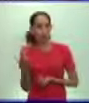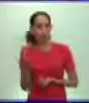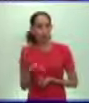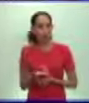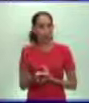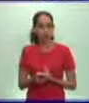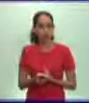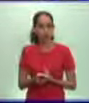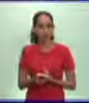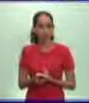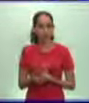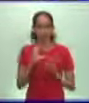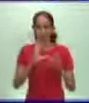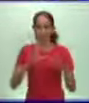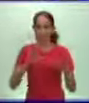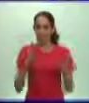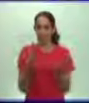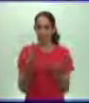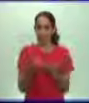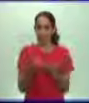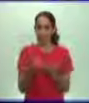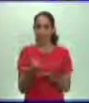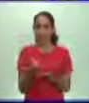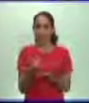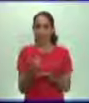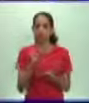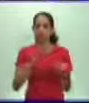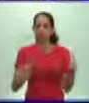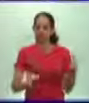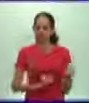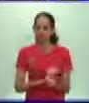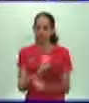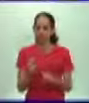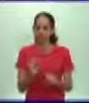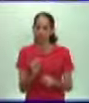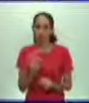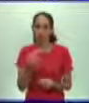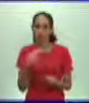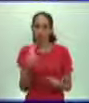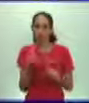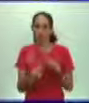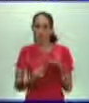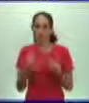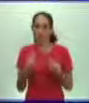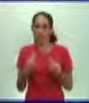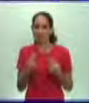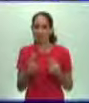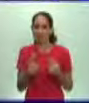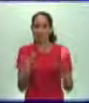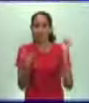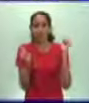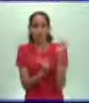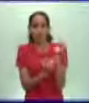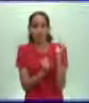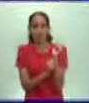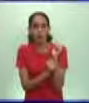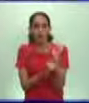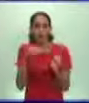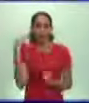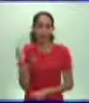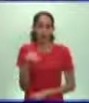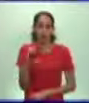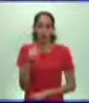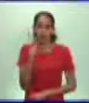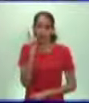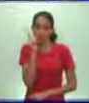actitudes que asumía la Iglesia, pues la convertían sin lugar a dudas en un fuerte explotador del ser humano en